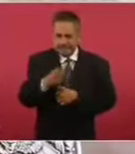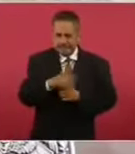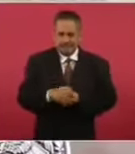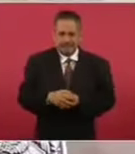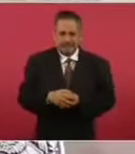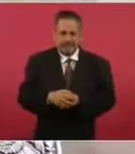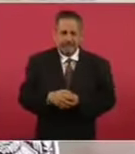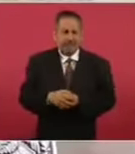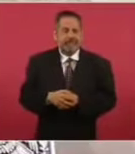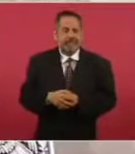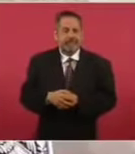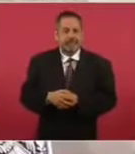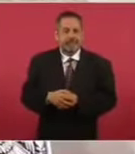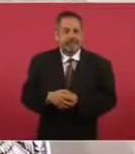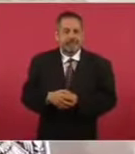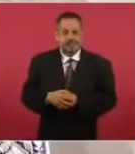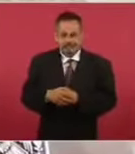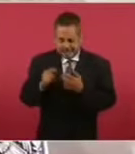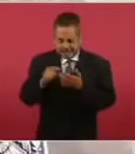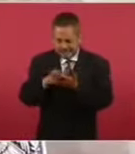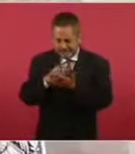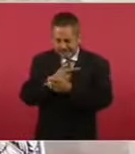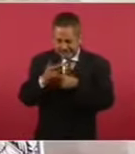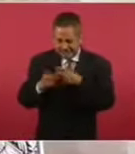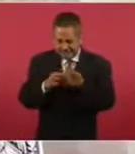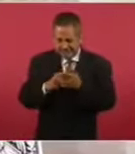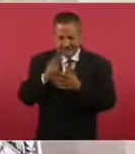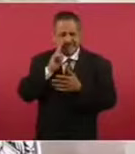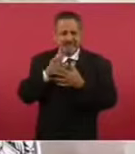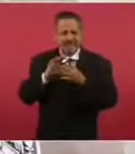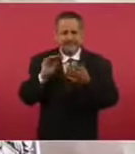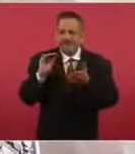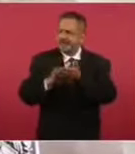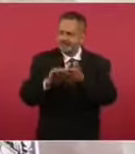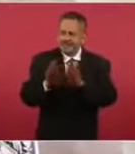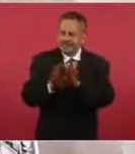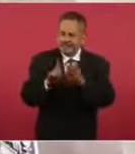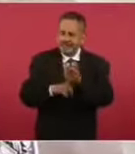está el del pasaporte, pero a ver si no está el comentario también del mexicano.